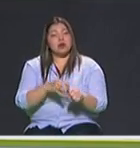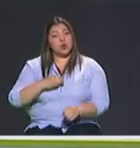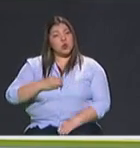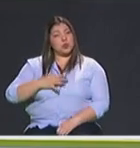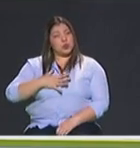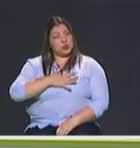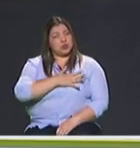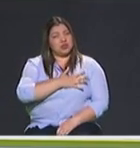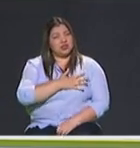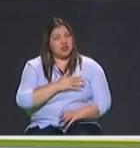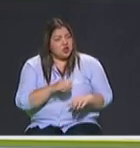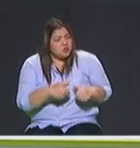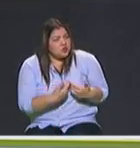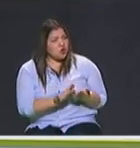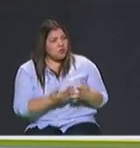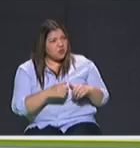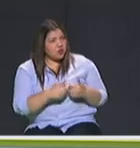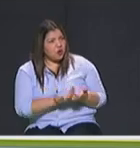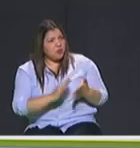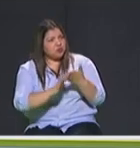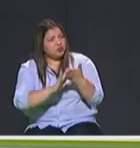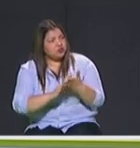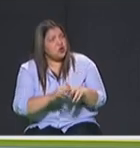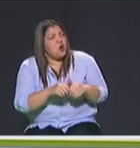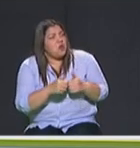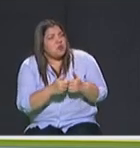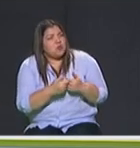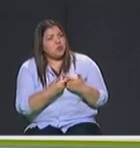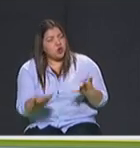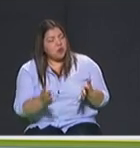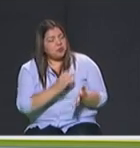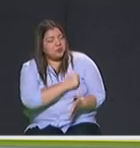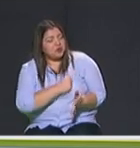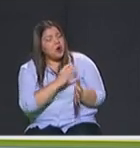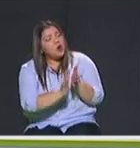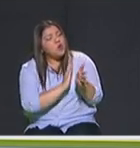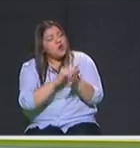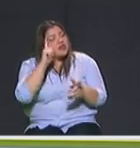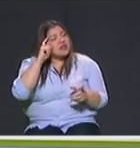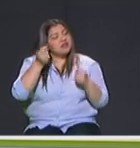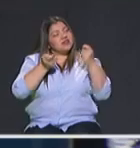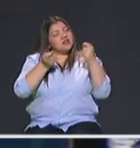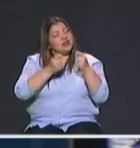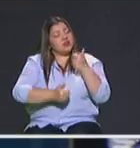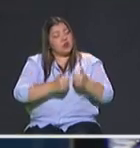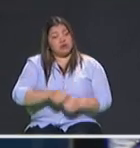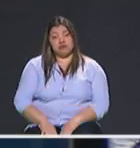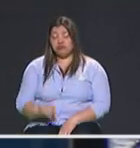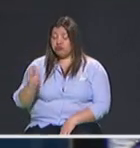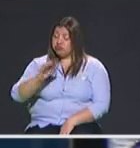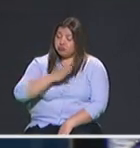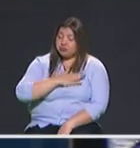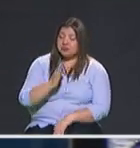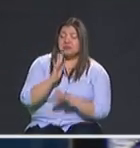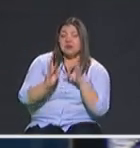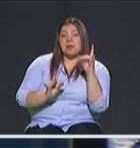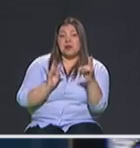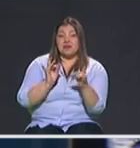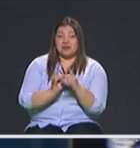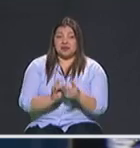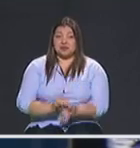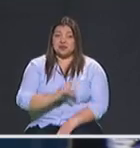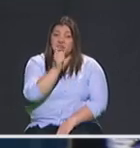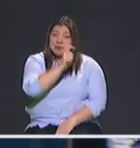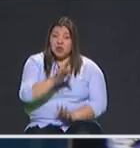faltando el cómo vamos a atacar. Quisiéramos escuchar estrategias más puntuales en ese sentido. Perfecto. Homicidios,